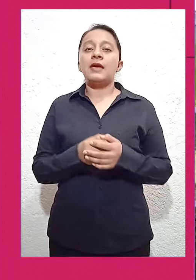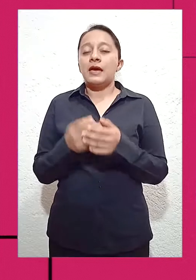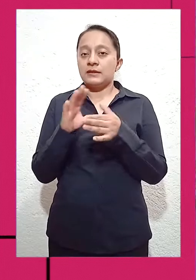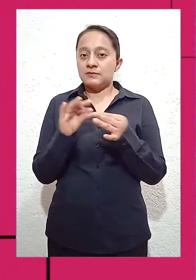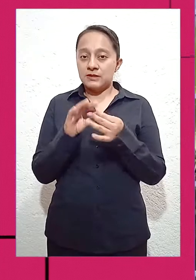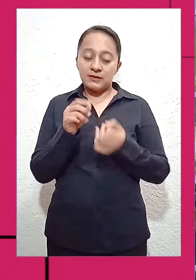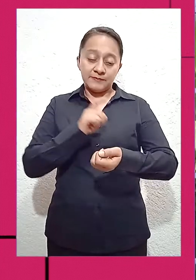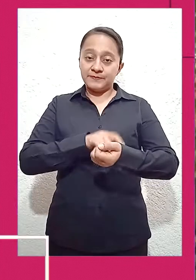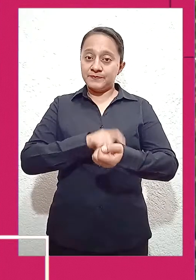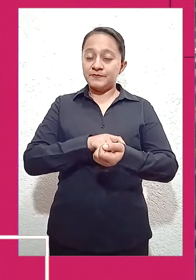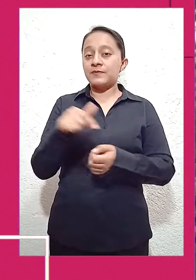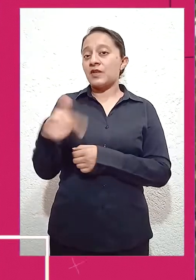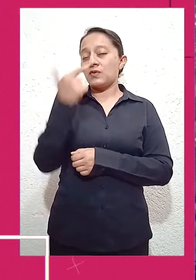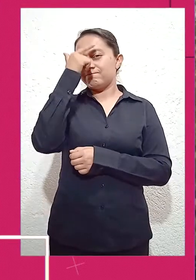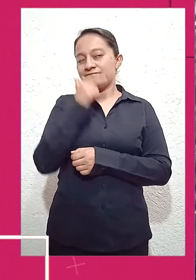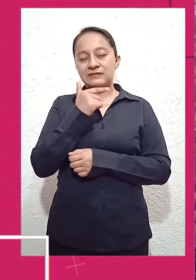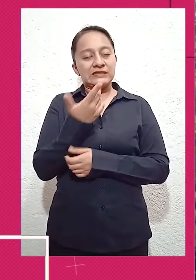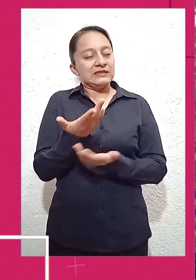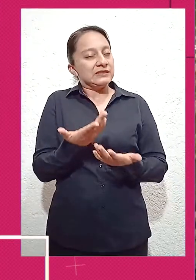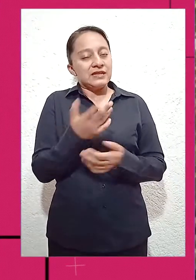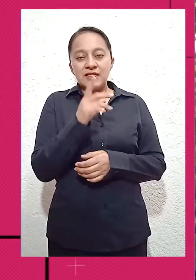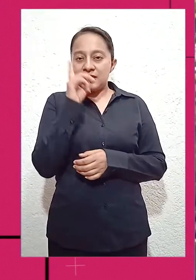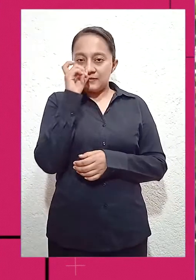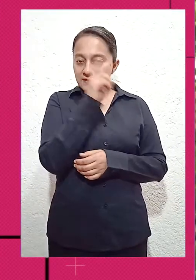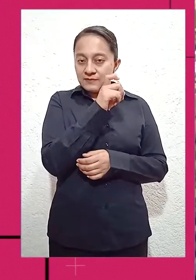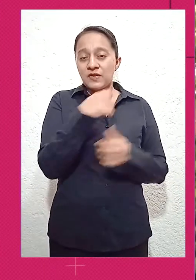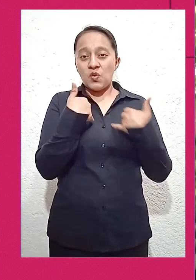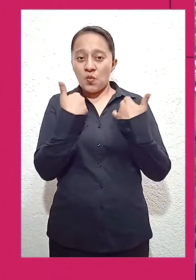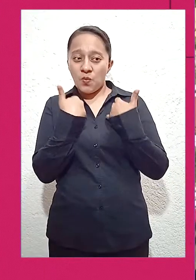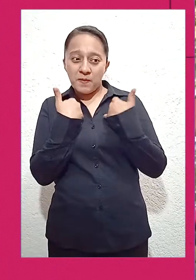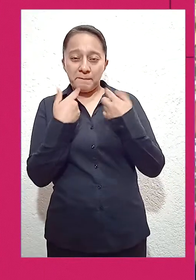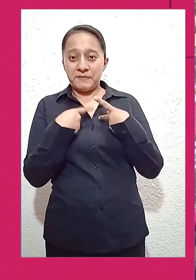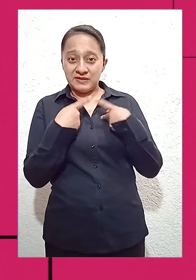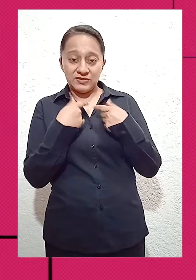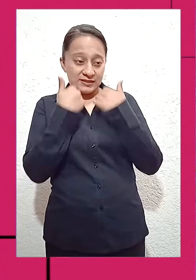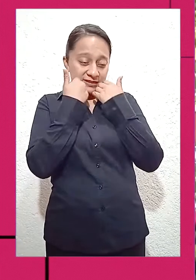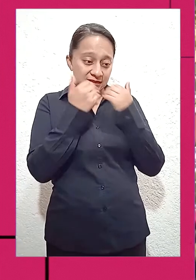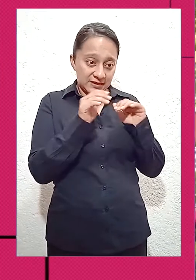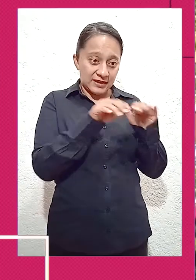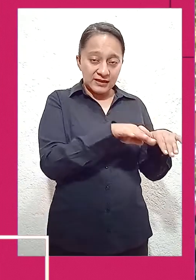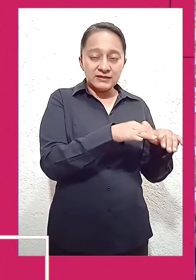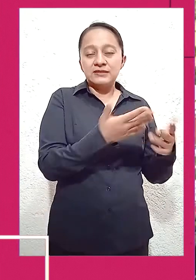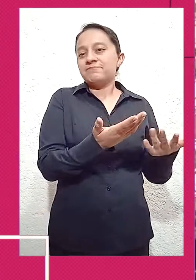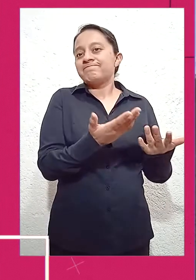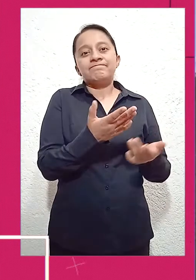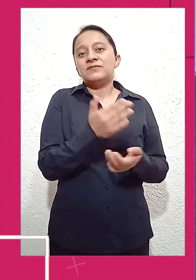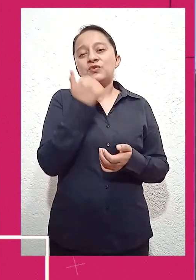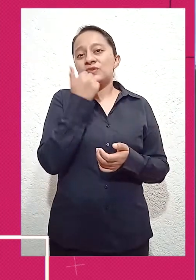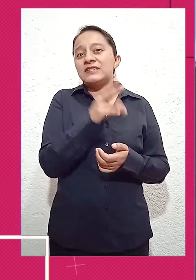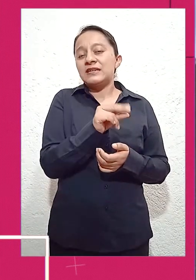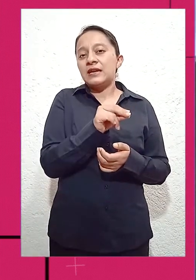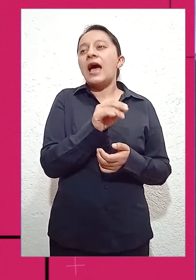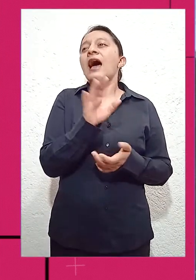Los jóvenes y los clientes en general están buscando otras alternativas. Se van a los municipios vecinos o acuden a reuniones clandestinas,